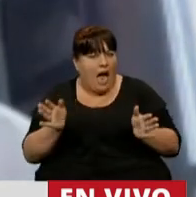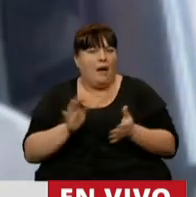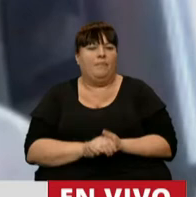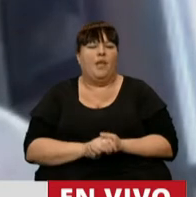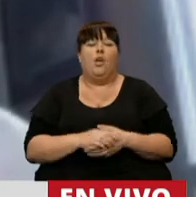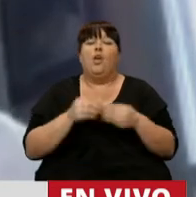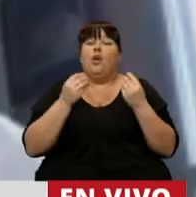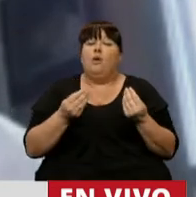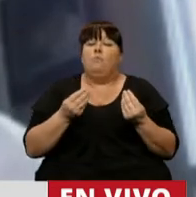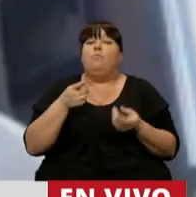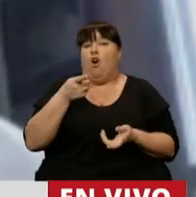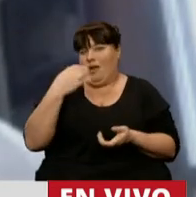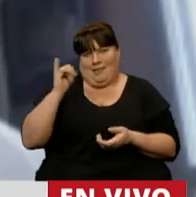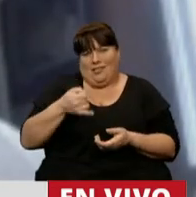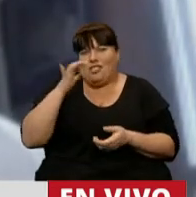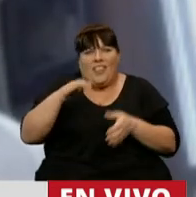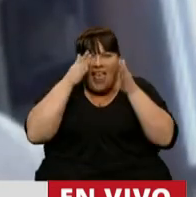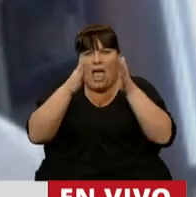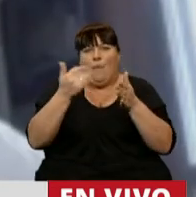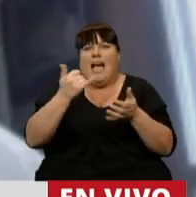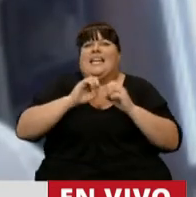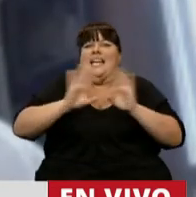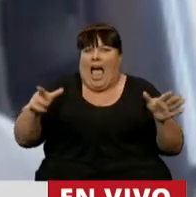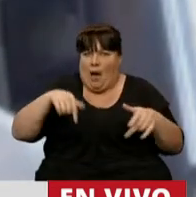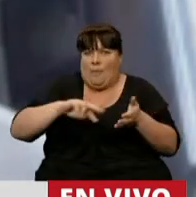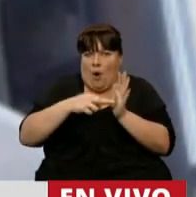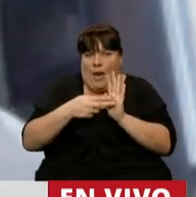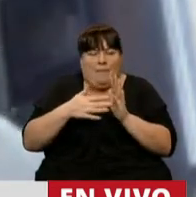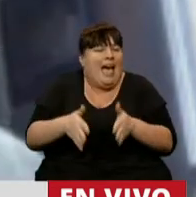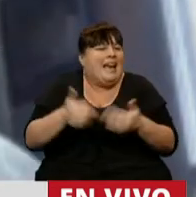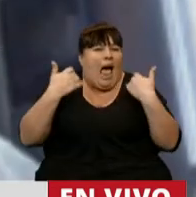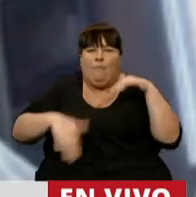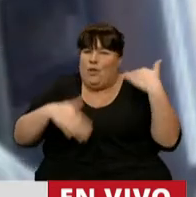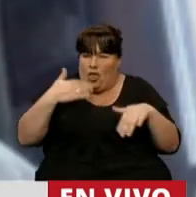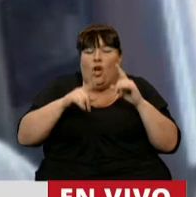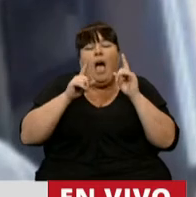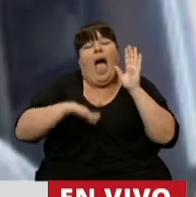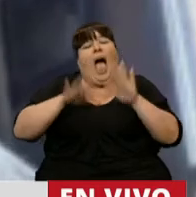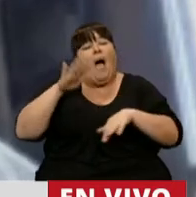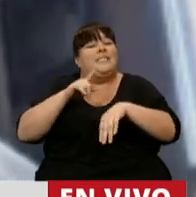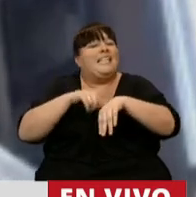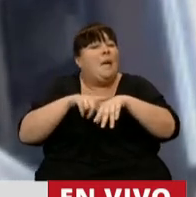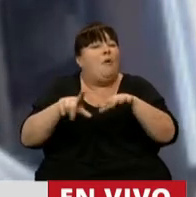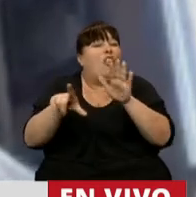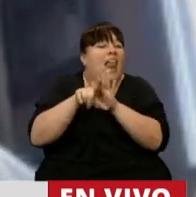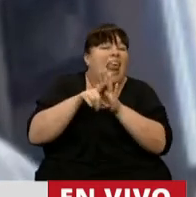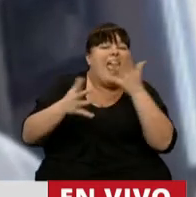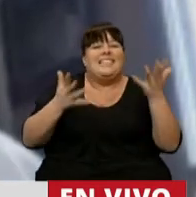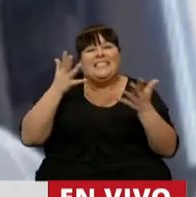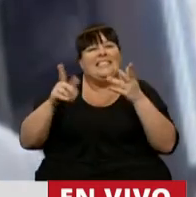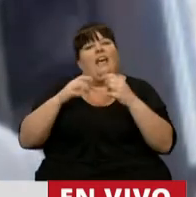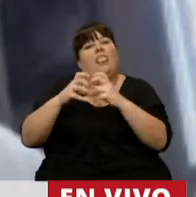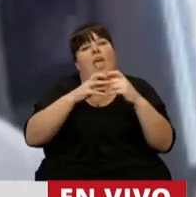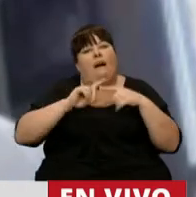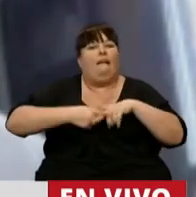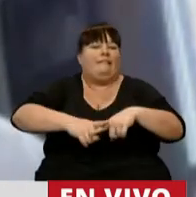porque evidentemente hay que atender la gravedad del caso en la forma más urgente y muchas veces los tiempos legislativos que son de